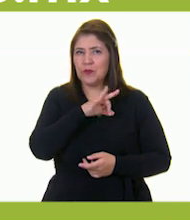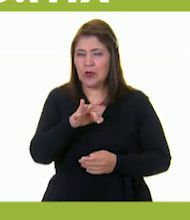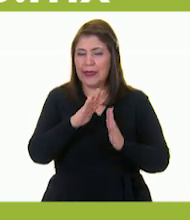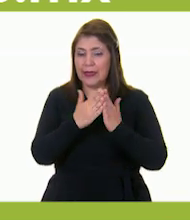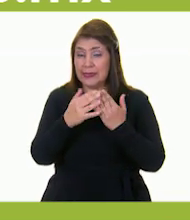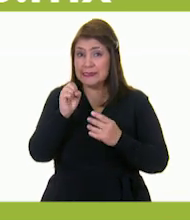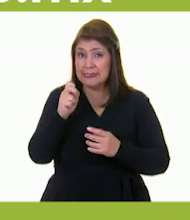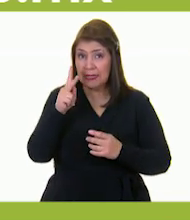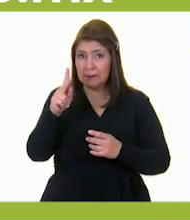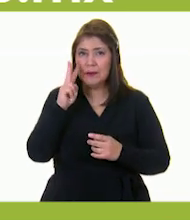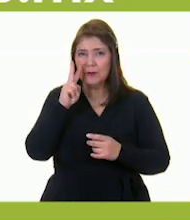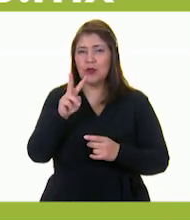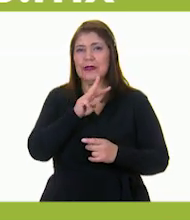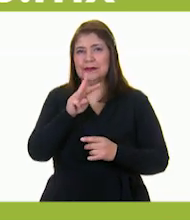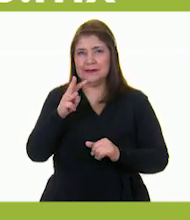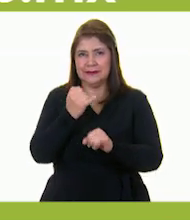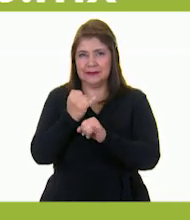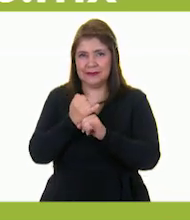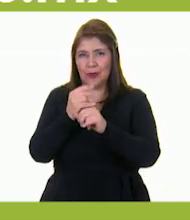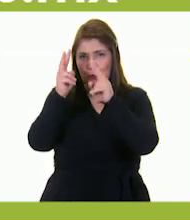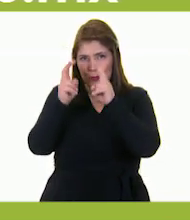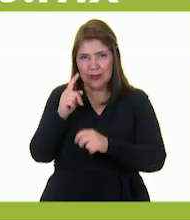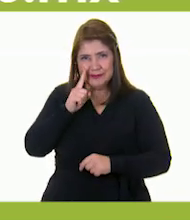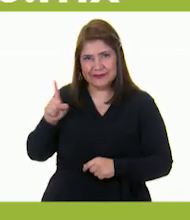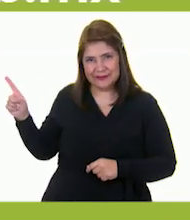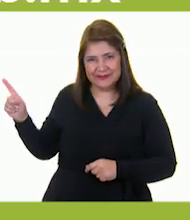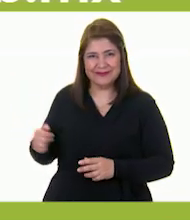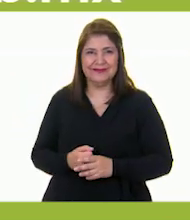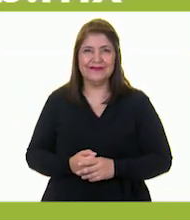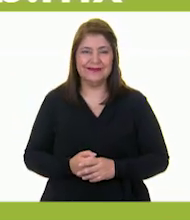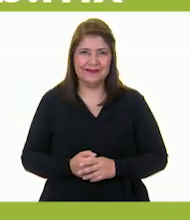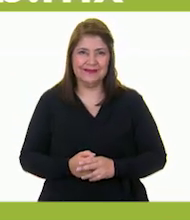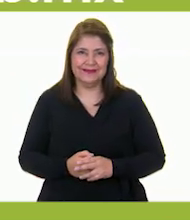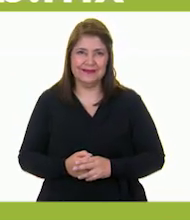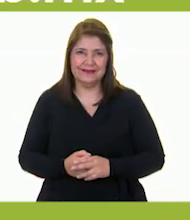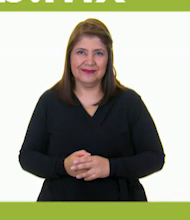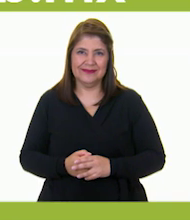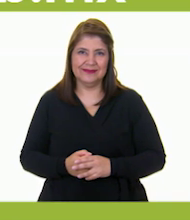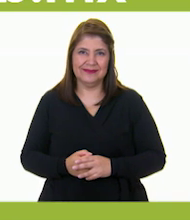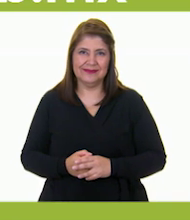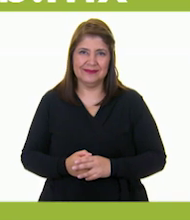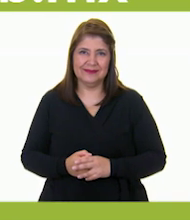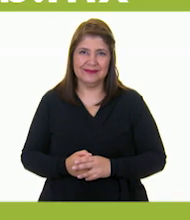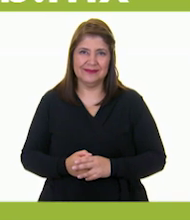encontrar los libros de texto en la página con alitej.cep.gov.mx.